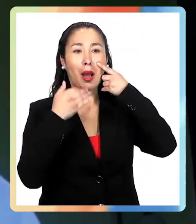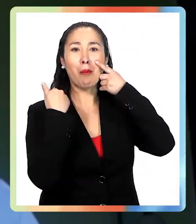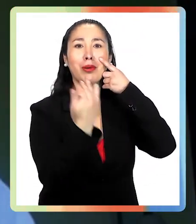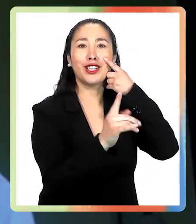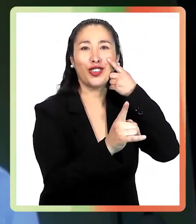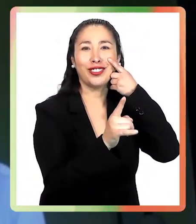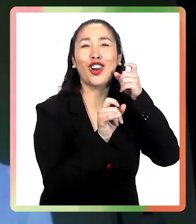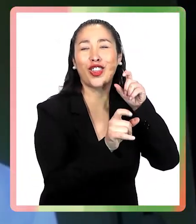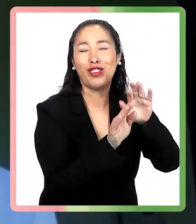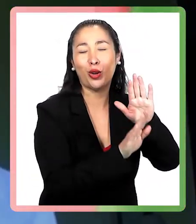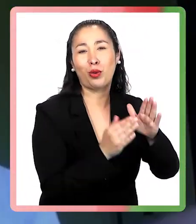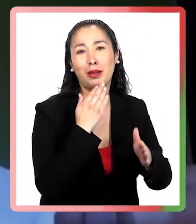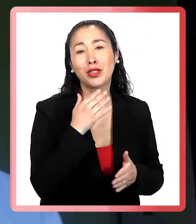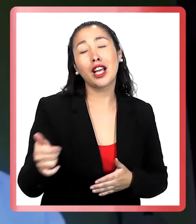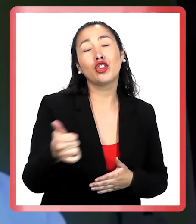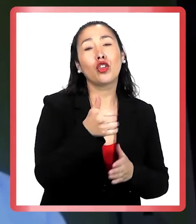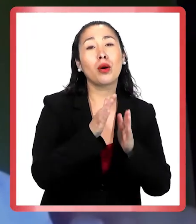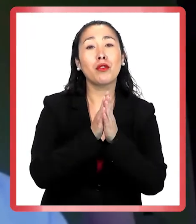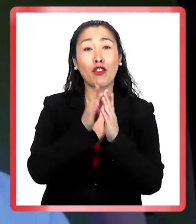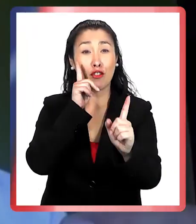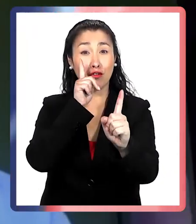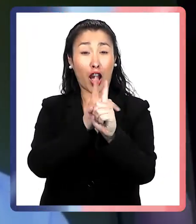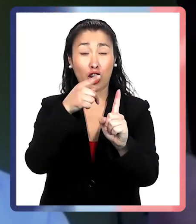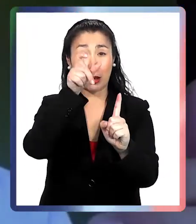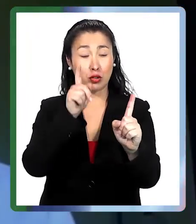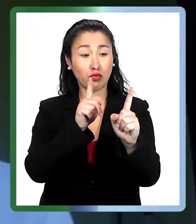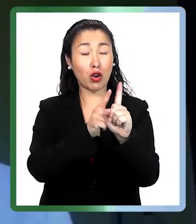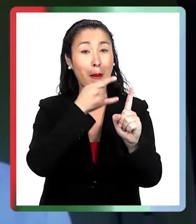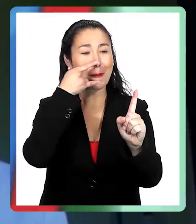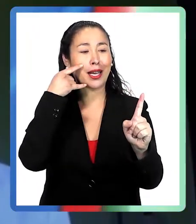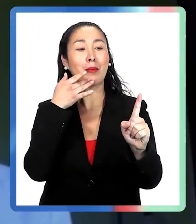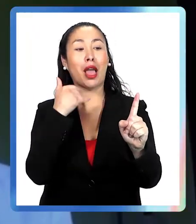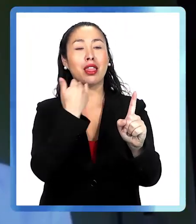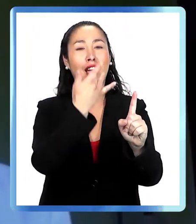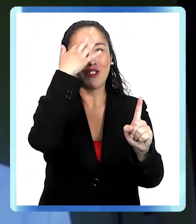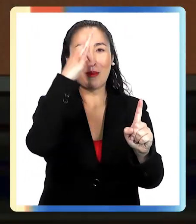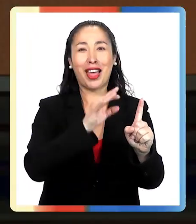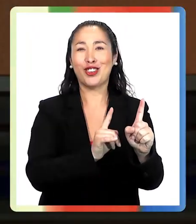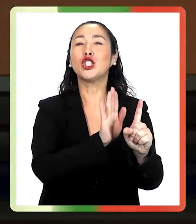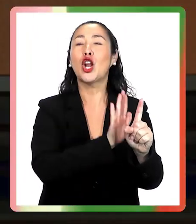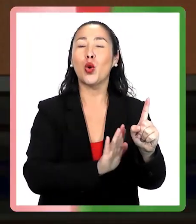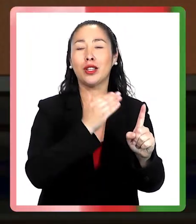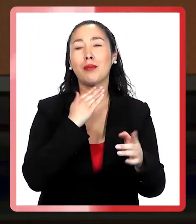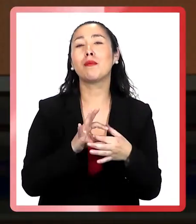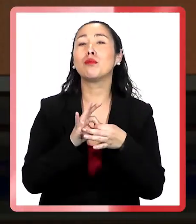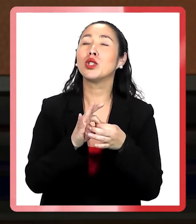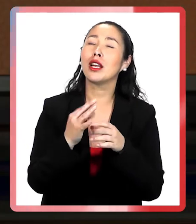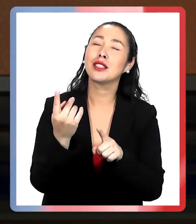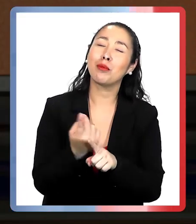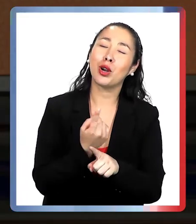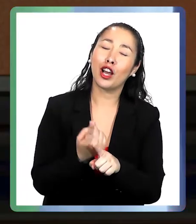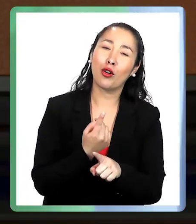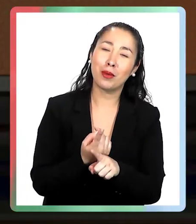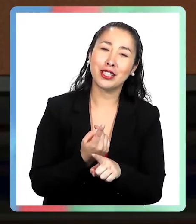Raúl, de los espectadores, a usar mascarilla cuando estemos frente a gente que se puede enfermar. Doctor Humberto Soriano, muchísimas gracias por